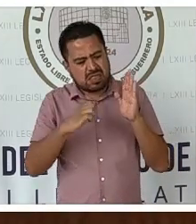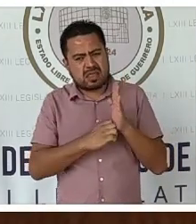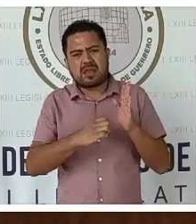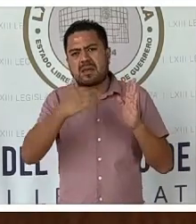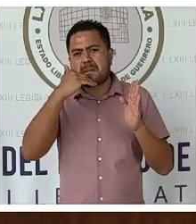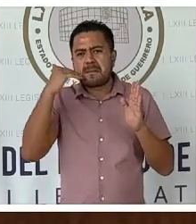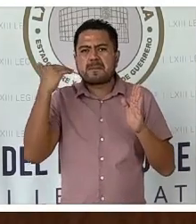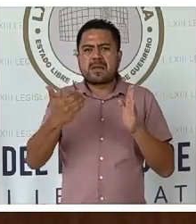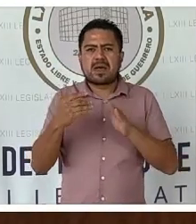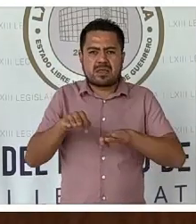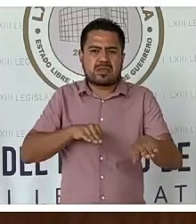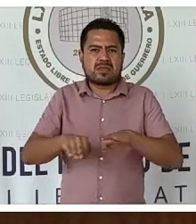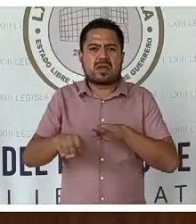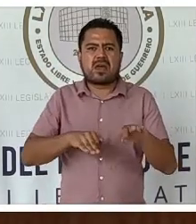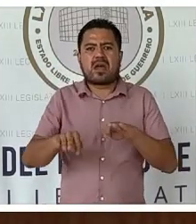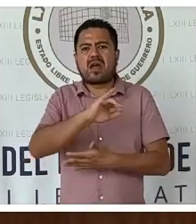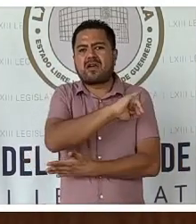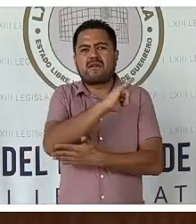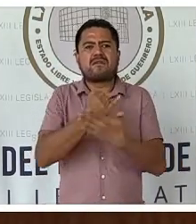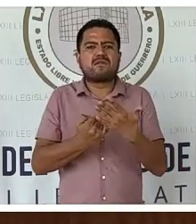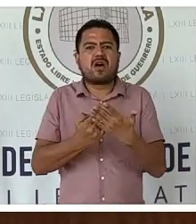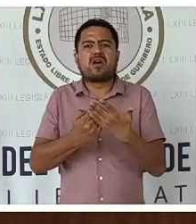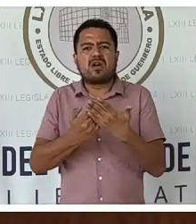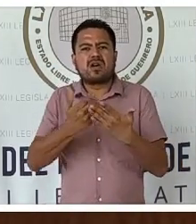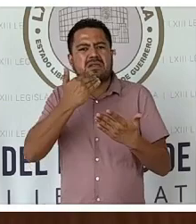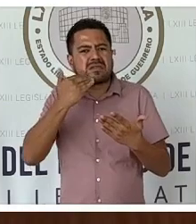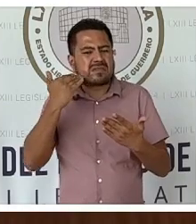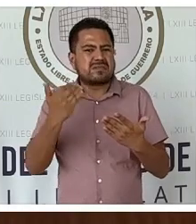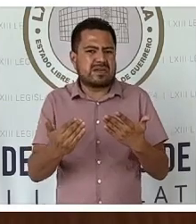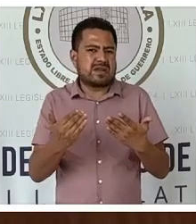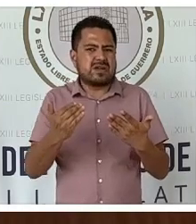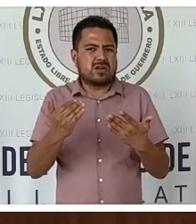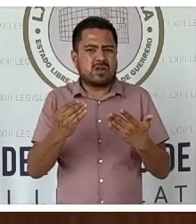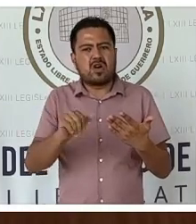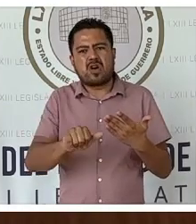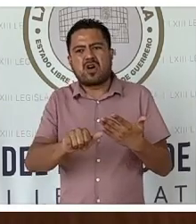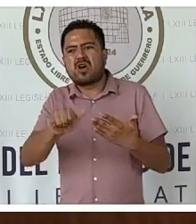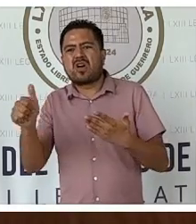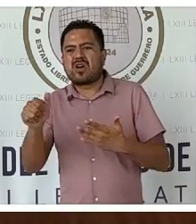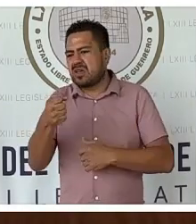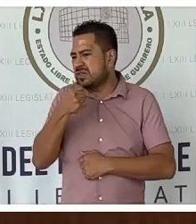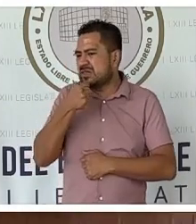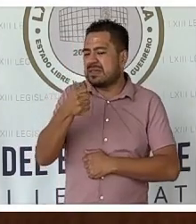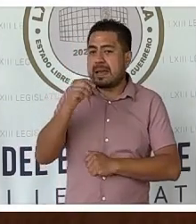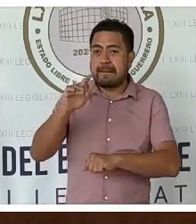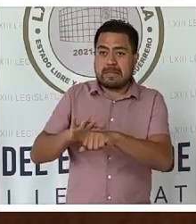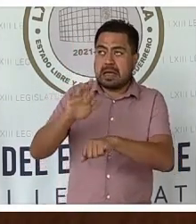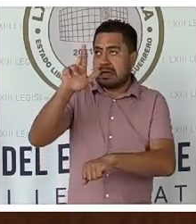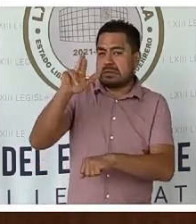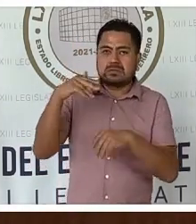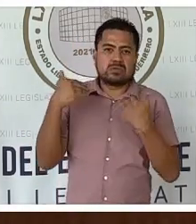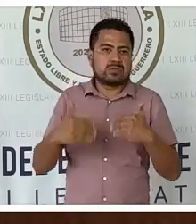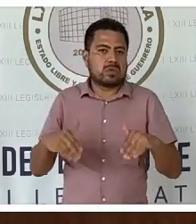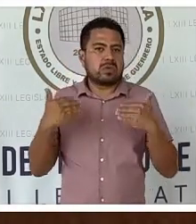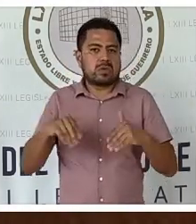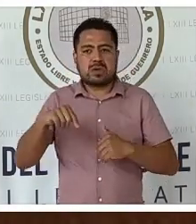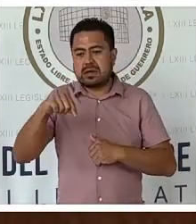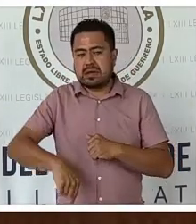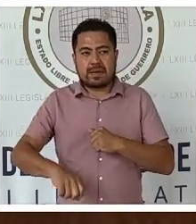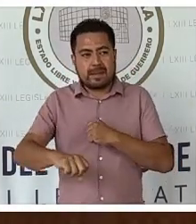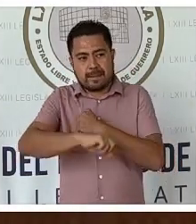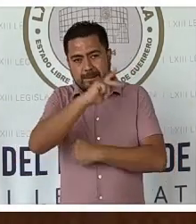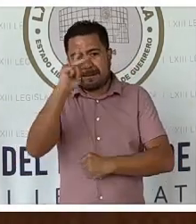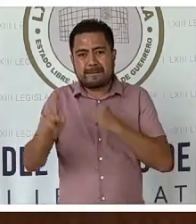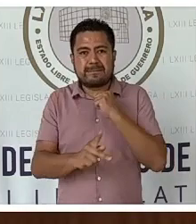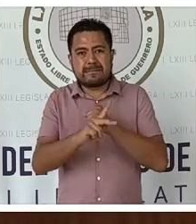el eje para el trabajo informativo. Julio Echel García, otro de los grandes periodistas que ha dado a nuestro país